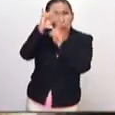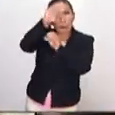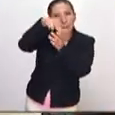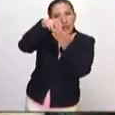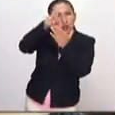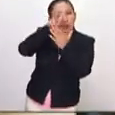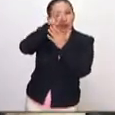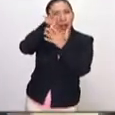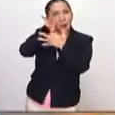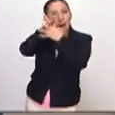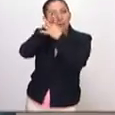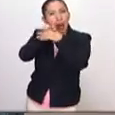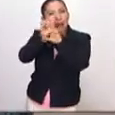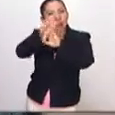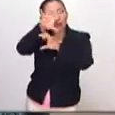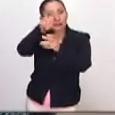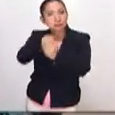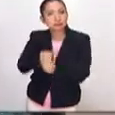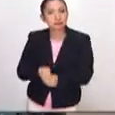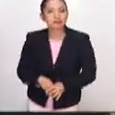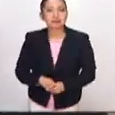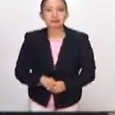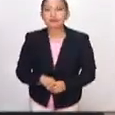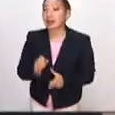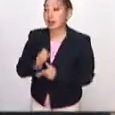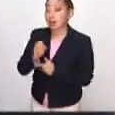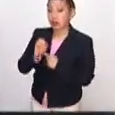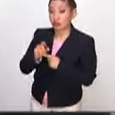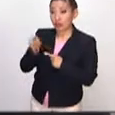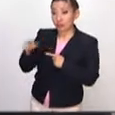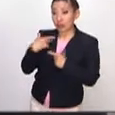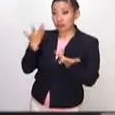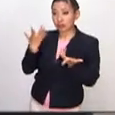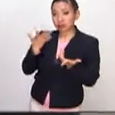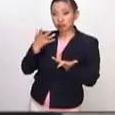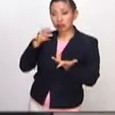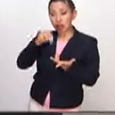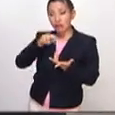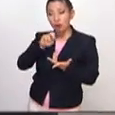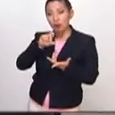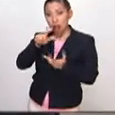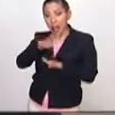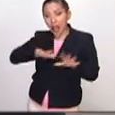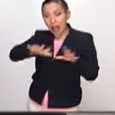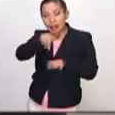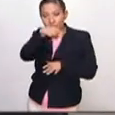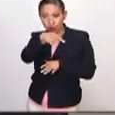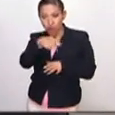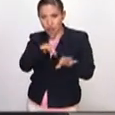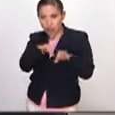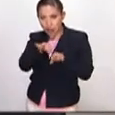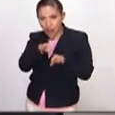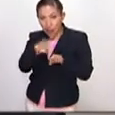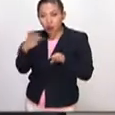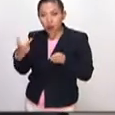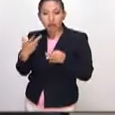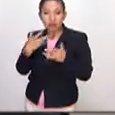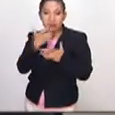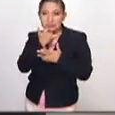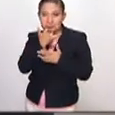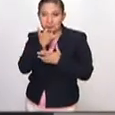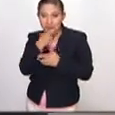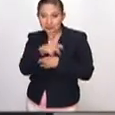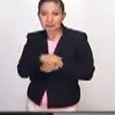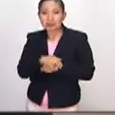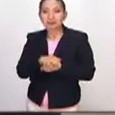arte sea, digamos, más completa. Entonces, el Munal tiene esta área donde está usted, o donde tú estás,